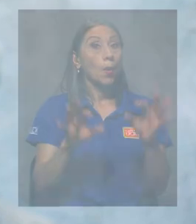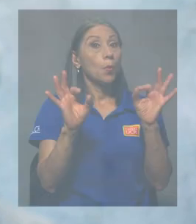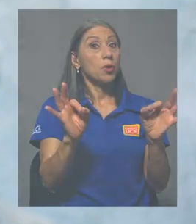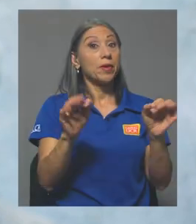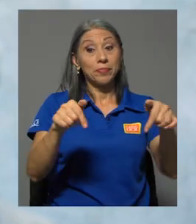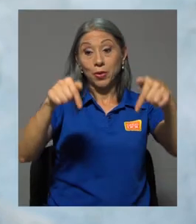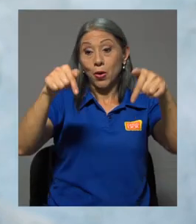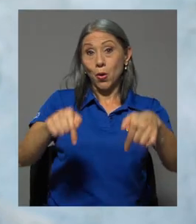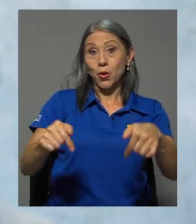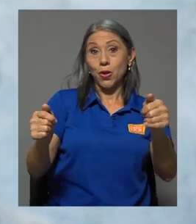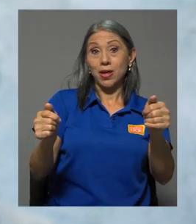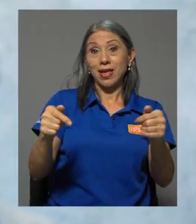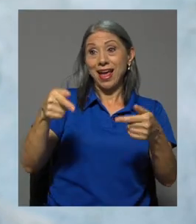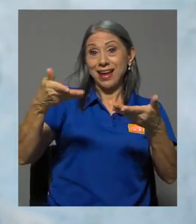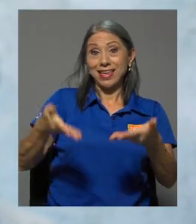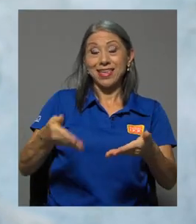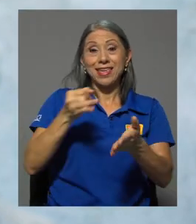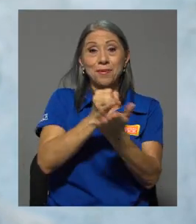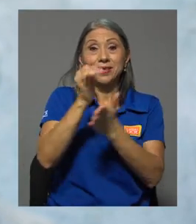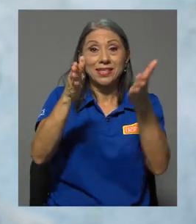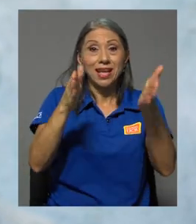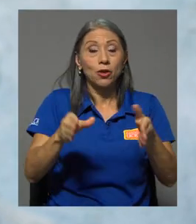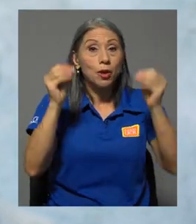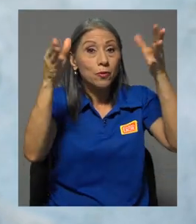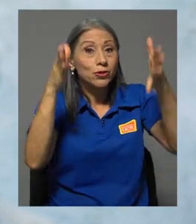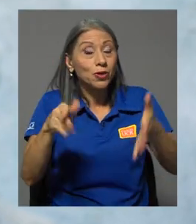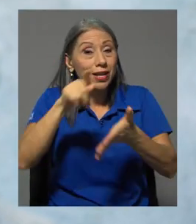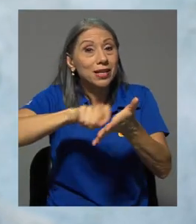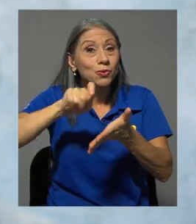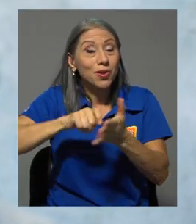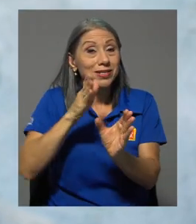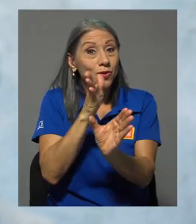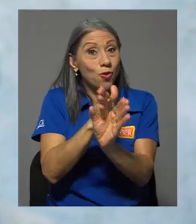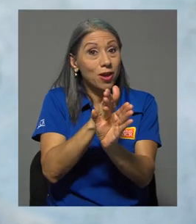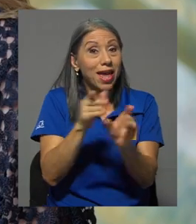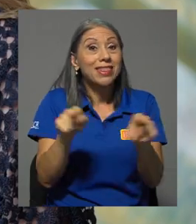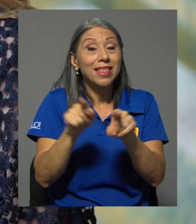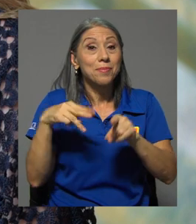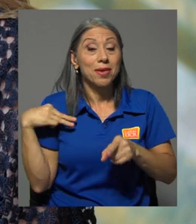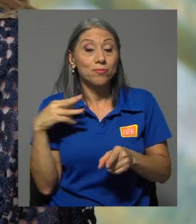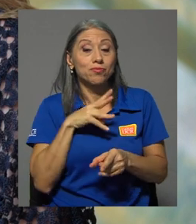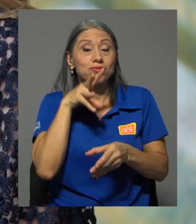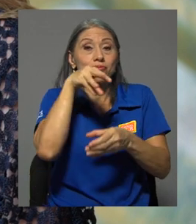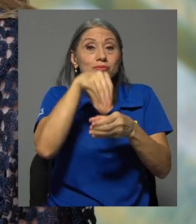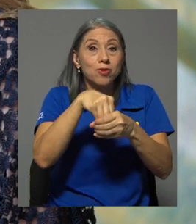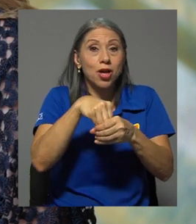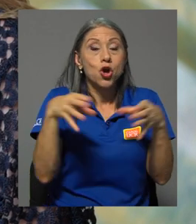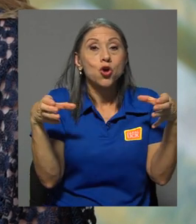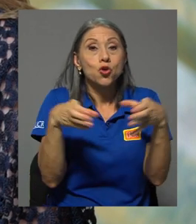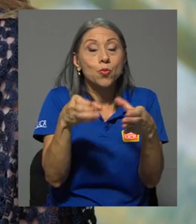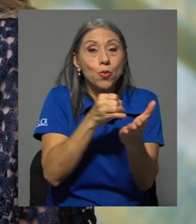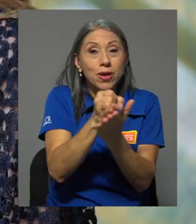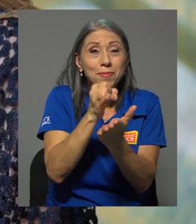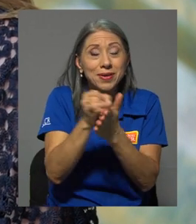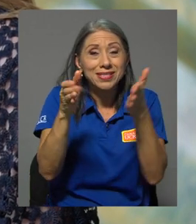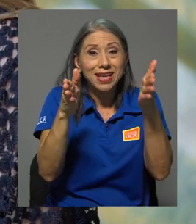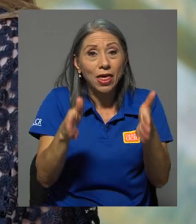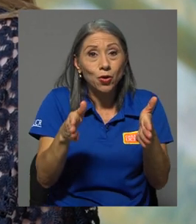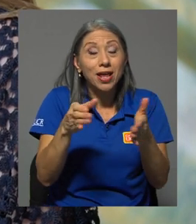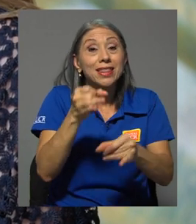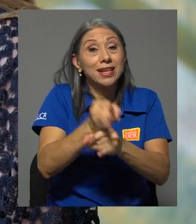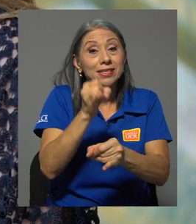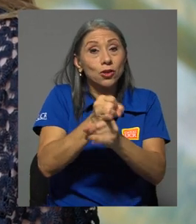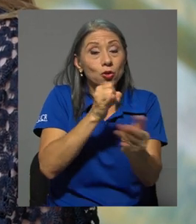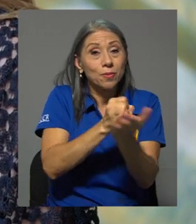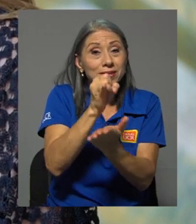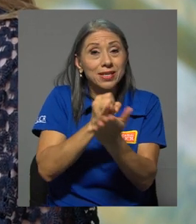Muy bien, hoy nos acompaña la investigadora y profesora de la Escuela de Psicología y miembro también del grupo investigador del Instituto de Investigaciones Psicológicas de nuestra